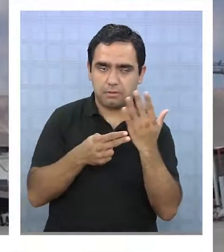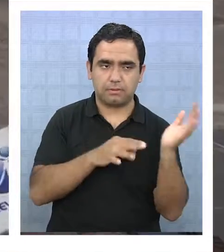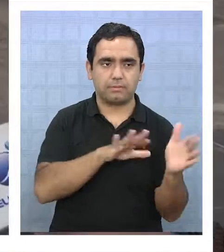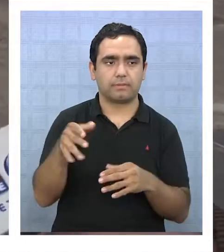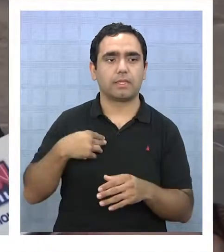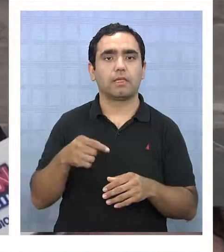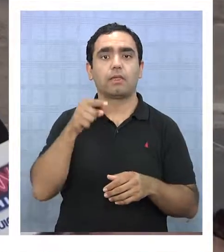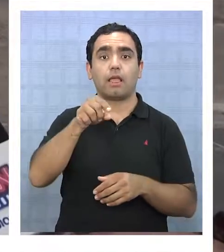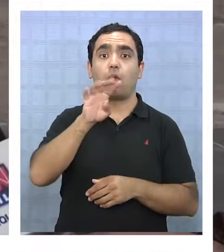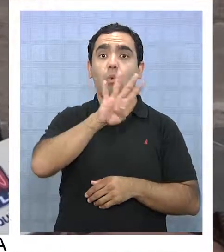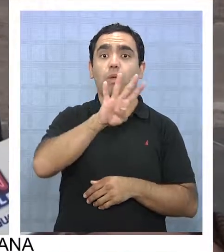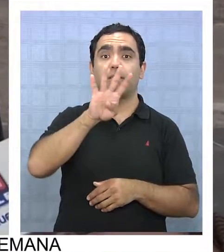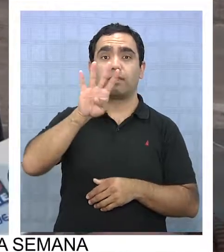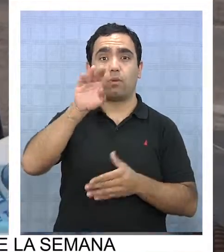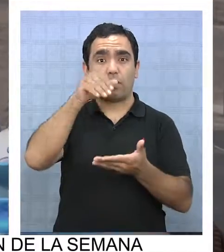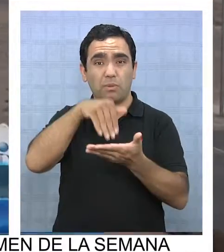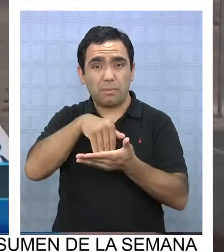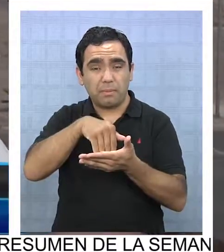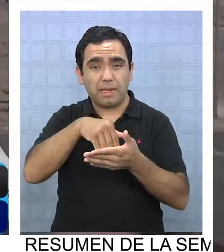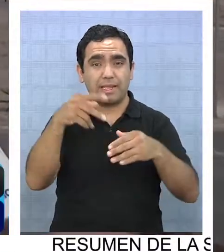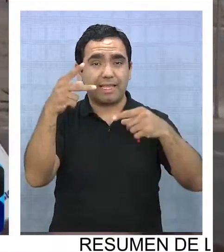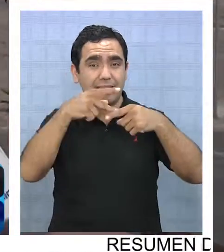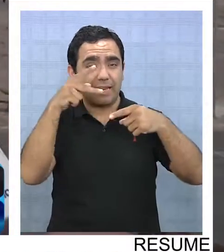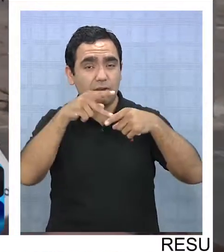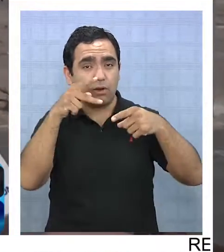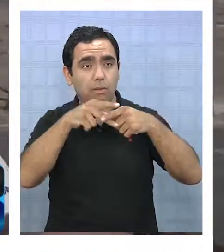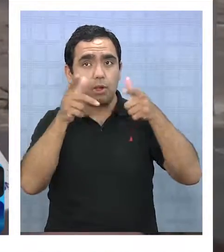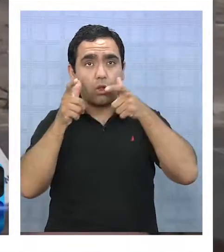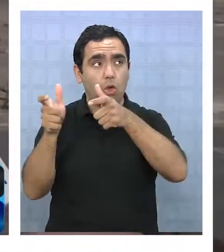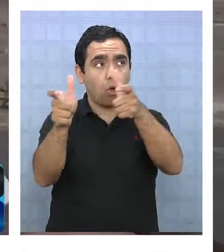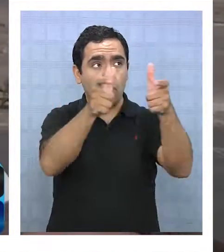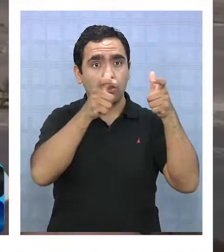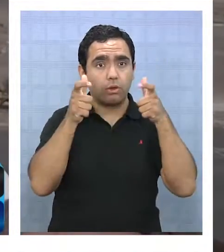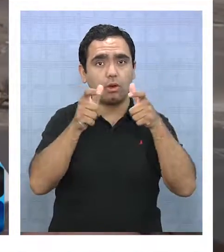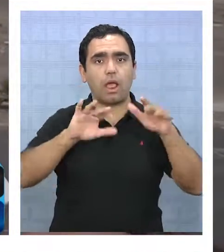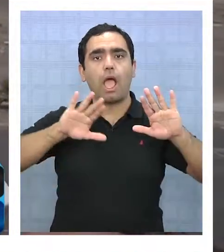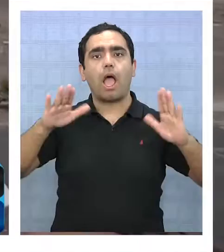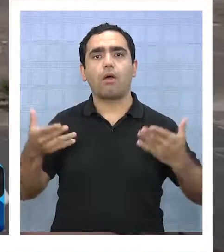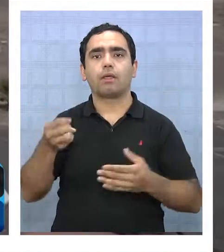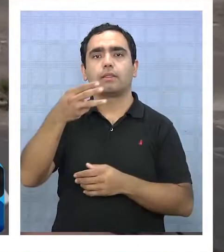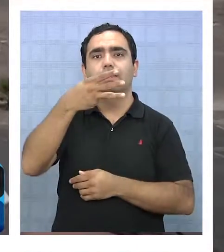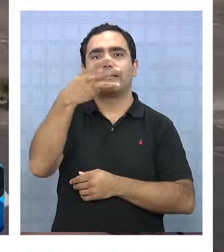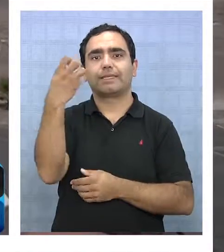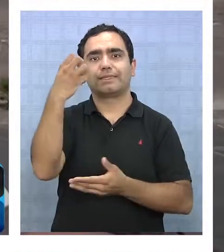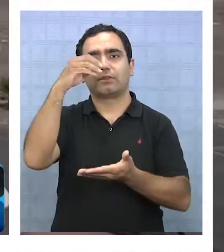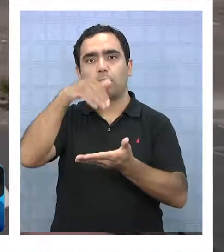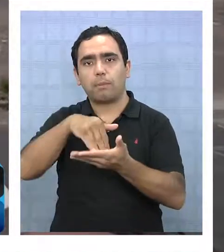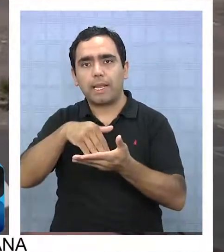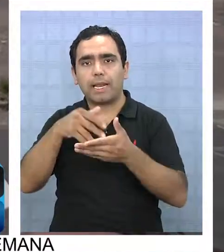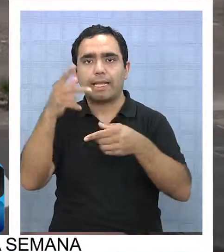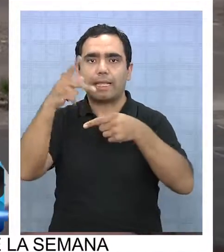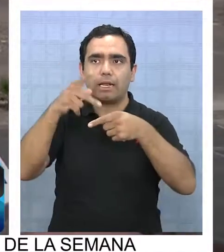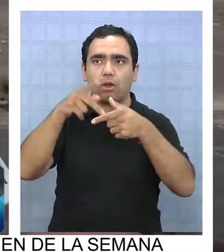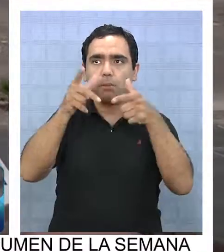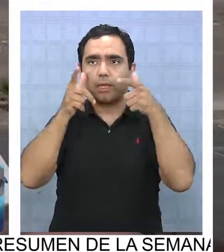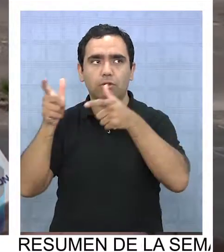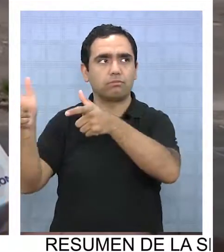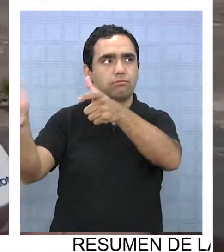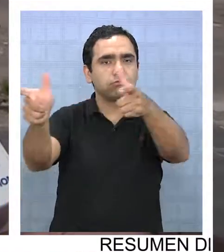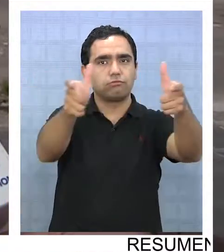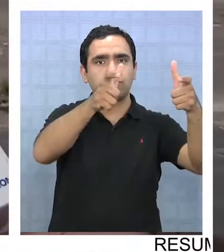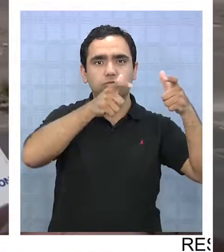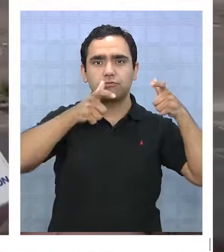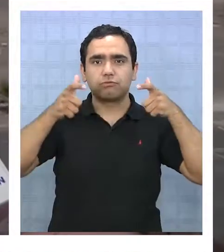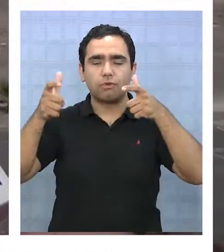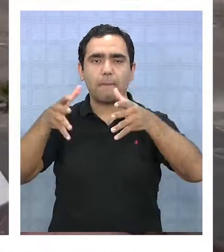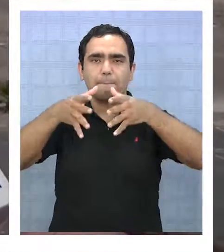en términos bien simples, de 44.000 kilómetros cuadrados que controlábamos anteriormente, a 300.000 kilómetros cuadrados. Nuestra jurisdicción,